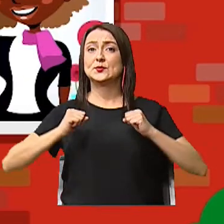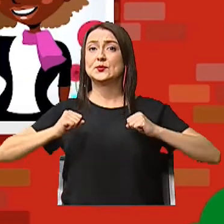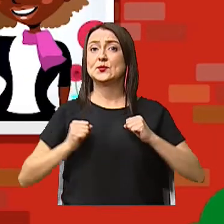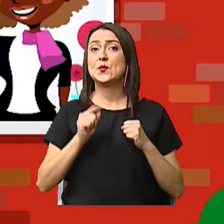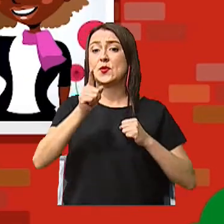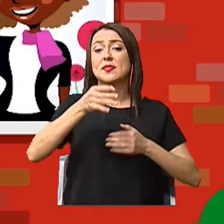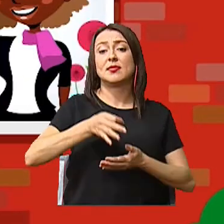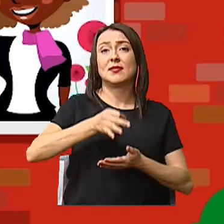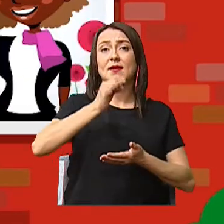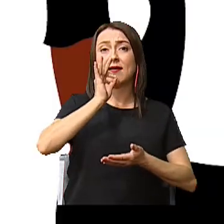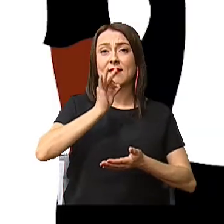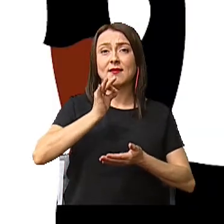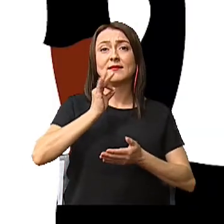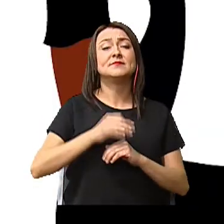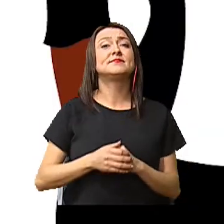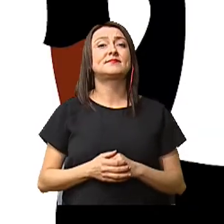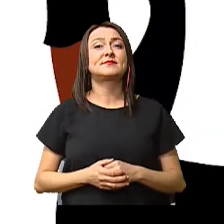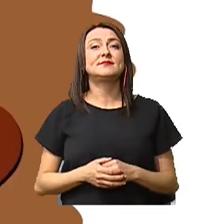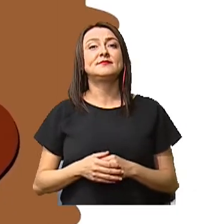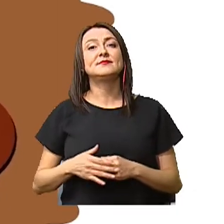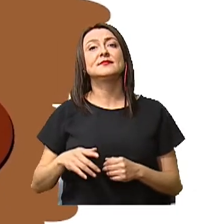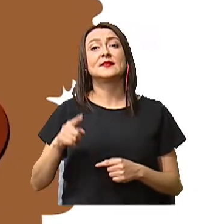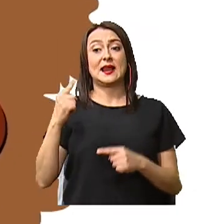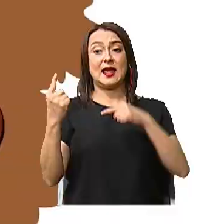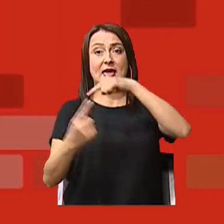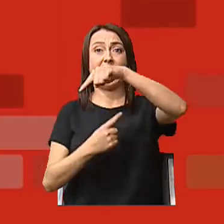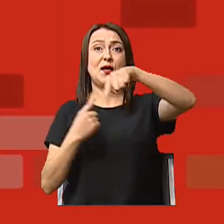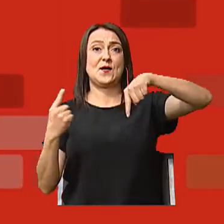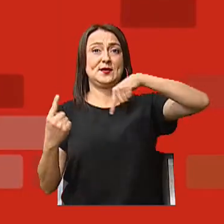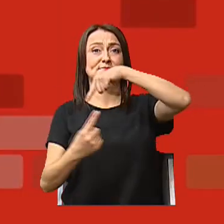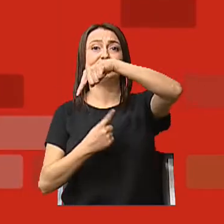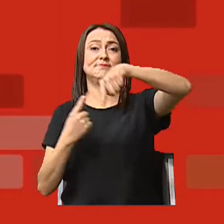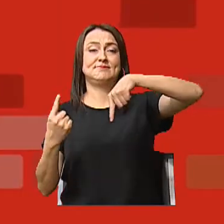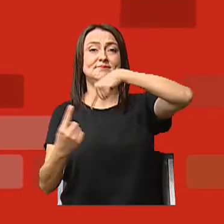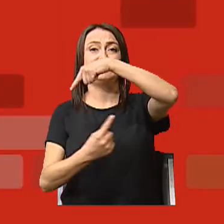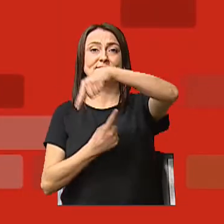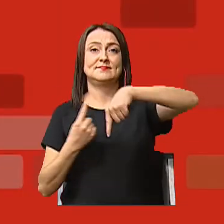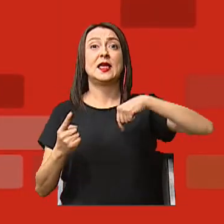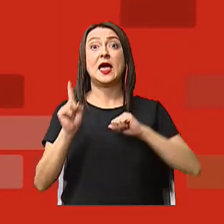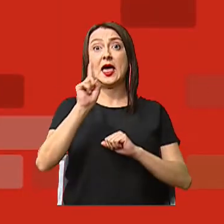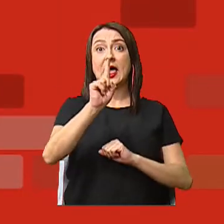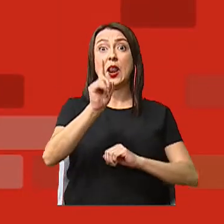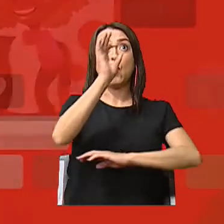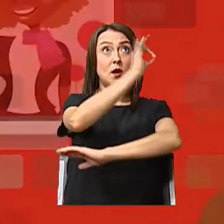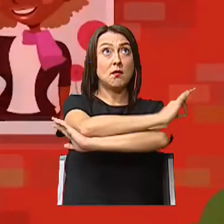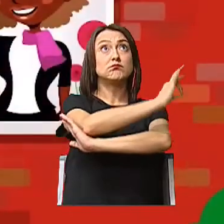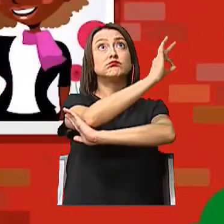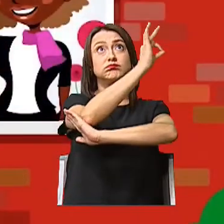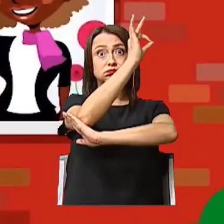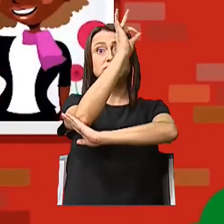una ternera. Caracol, caracol, caracol y